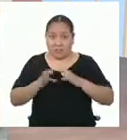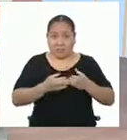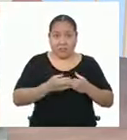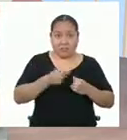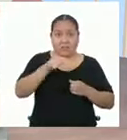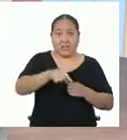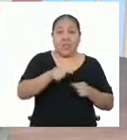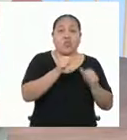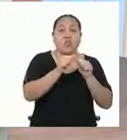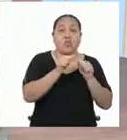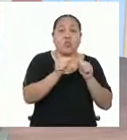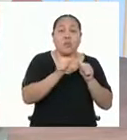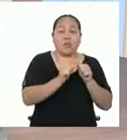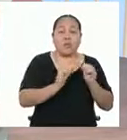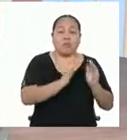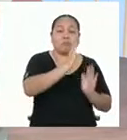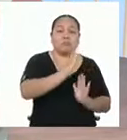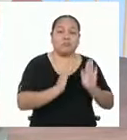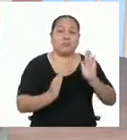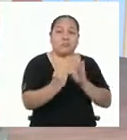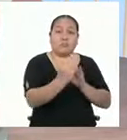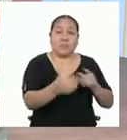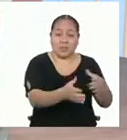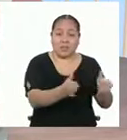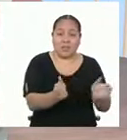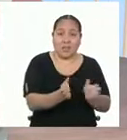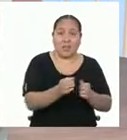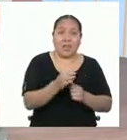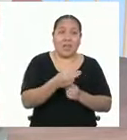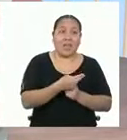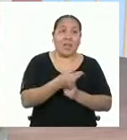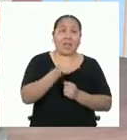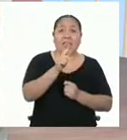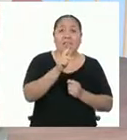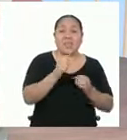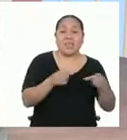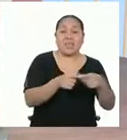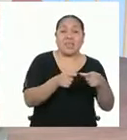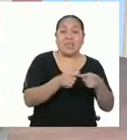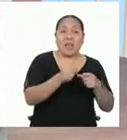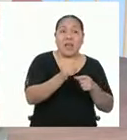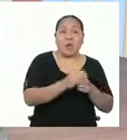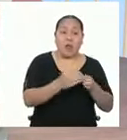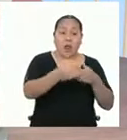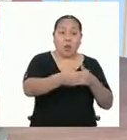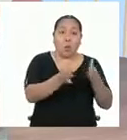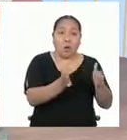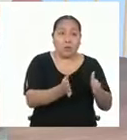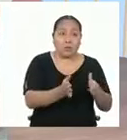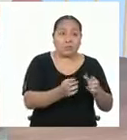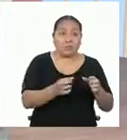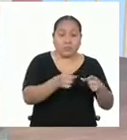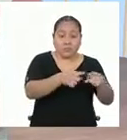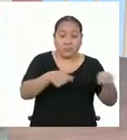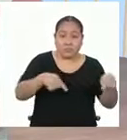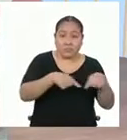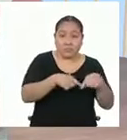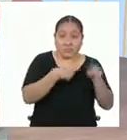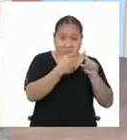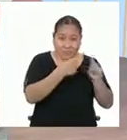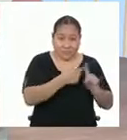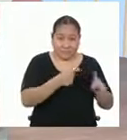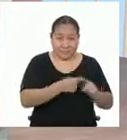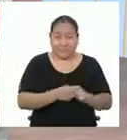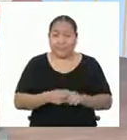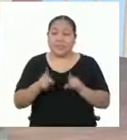Según el número de lados de su base, puede ser una pirámide triangular, cuadrangular, pentagonal, etc.